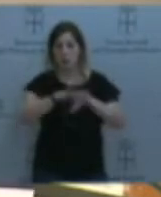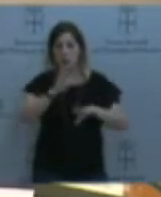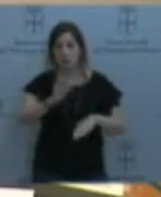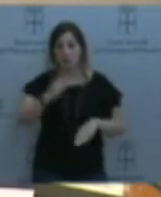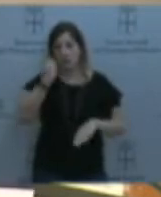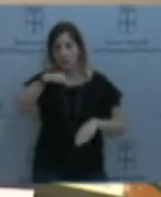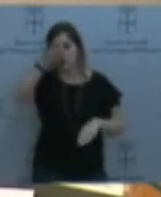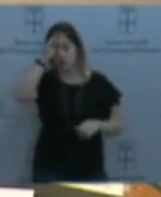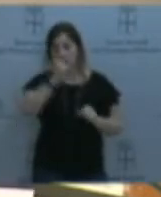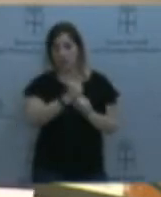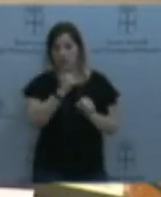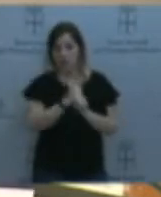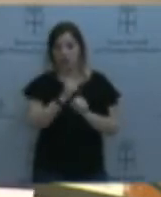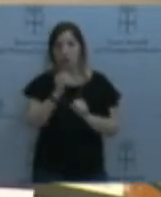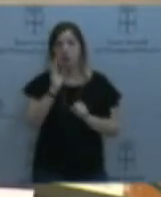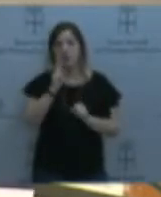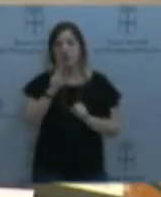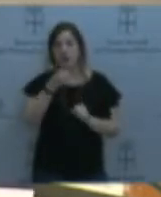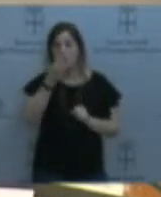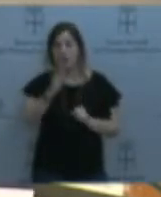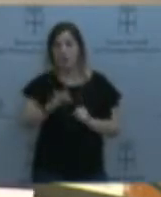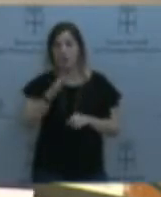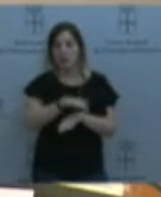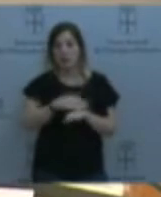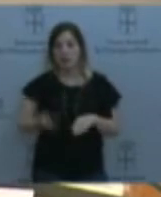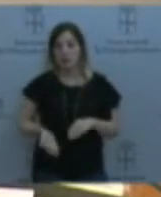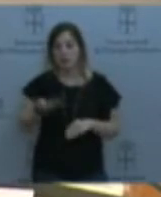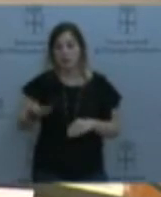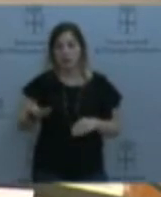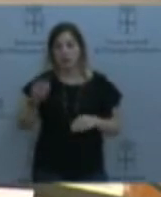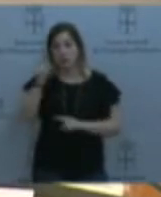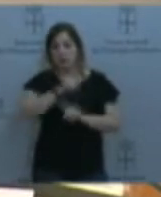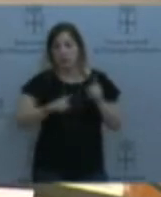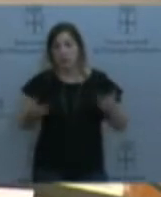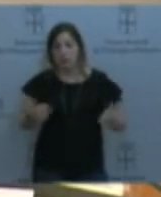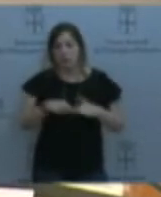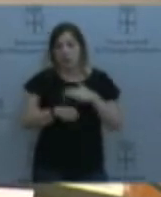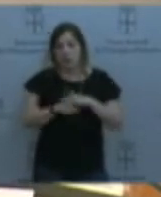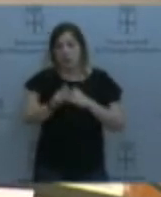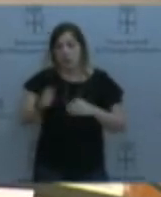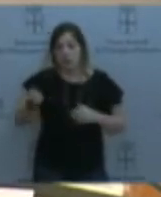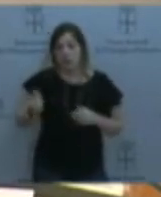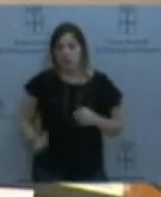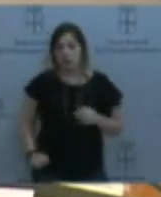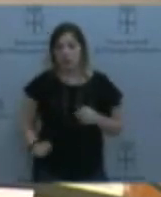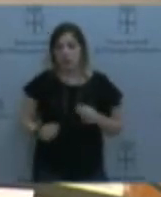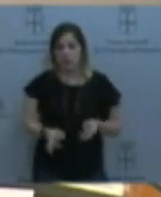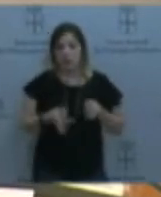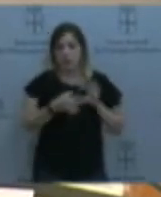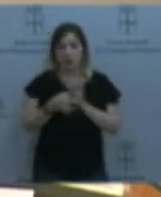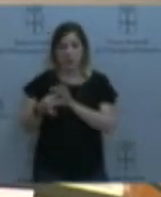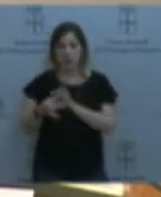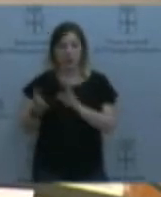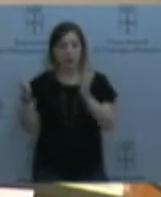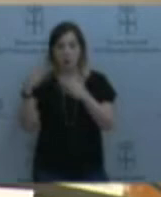fundamentales que se nos plantean en la gestión de personal siempre tienen que ver con ausencias de personal en periodos de vacaciones,